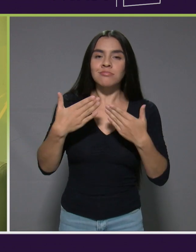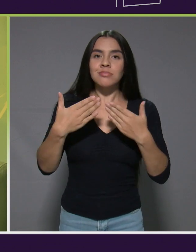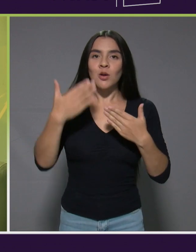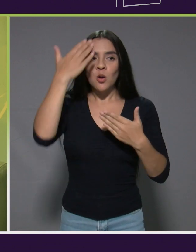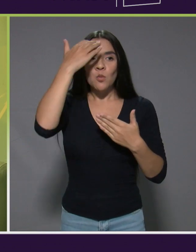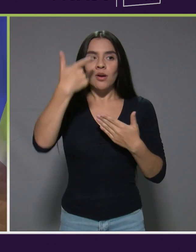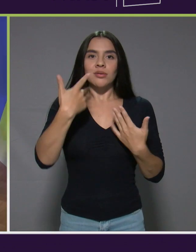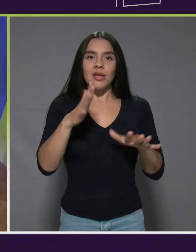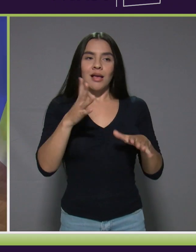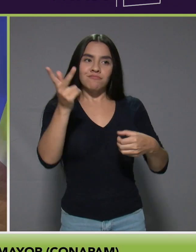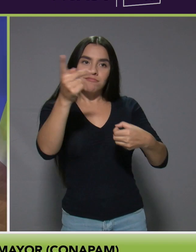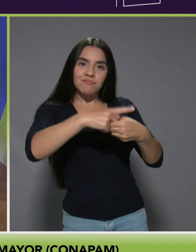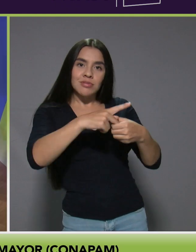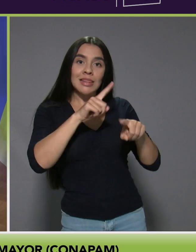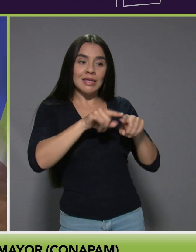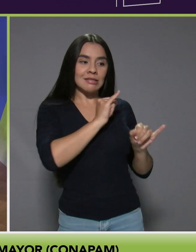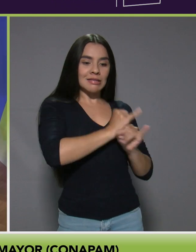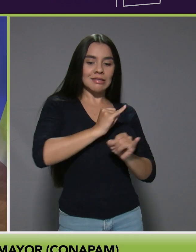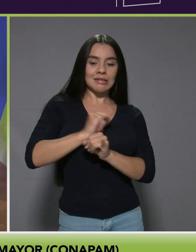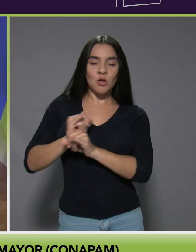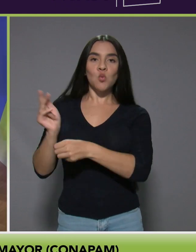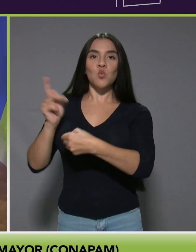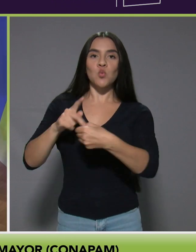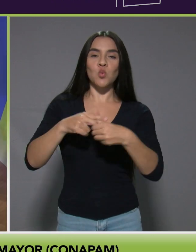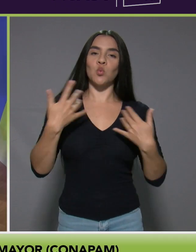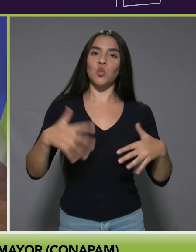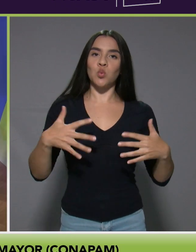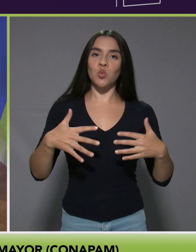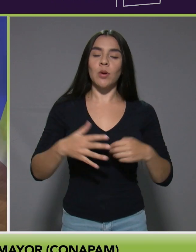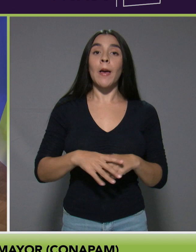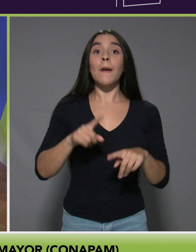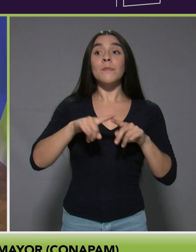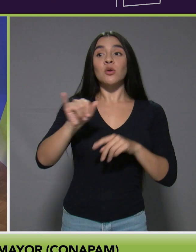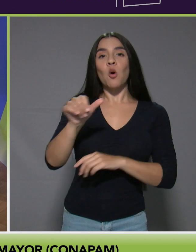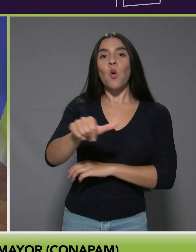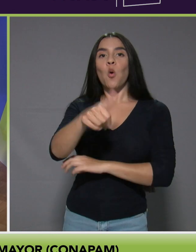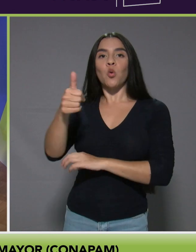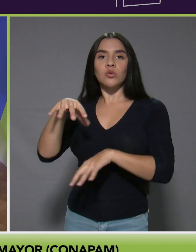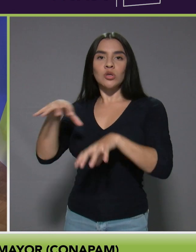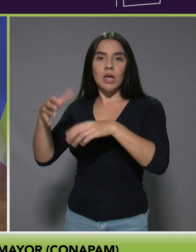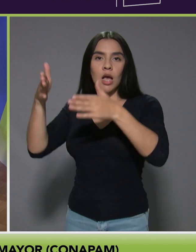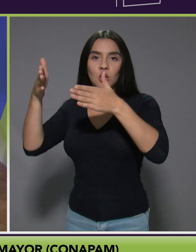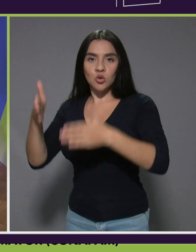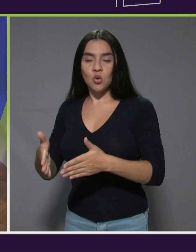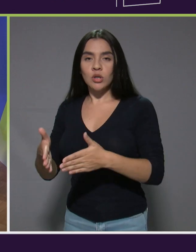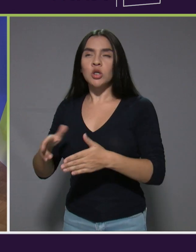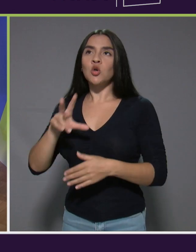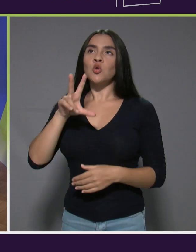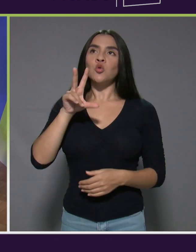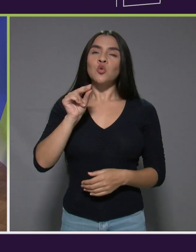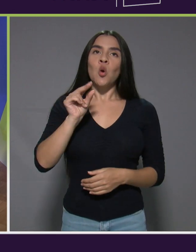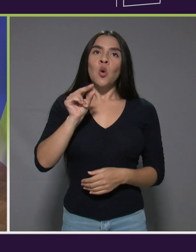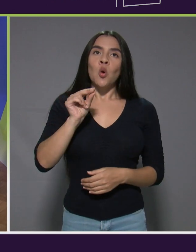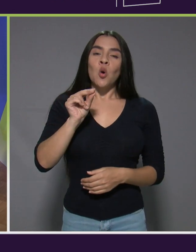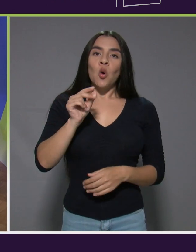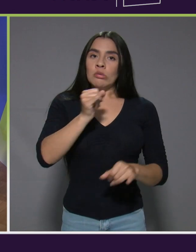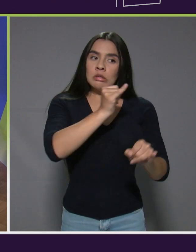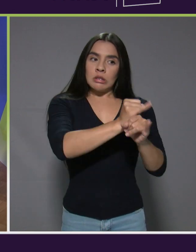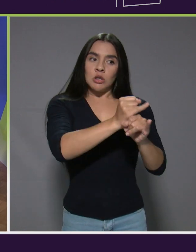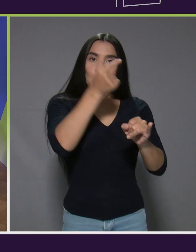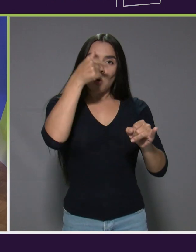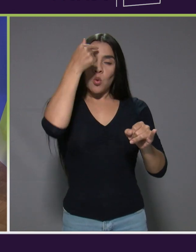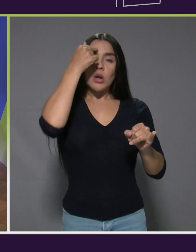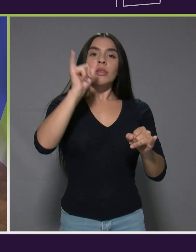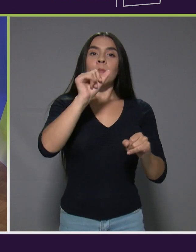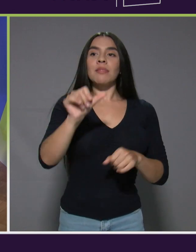grande de la institucionalidad, pero también de otros actores, no exactamente instituciones del Estado,